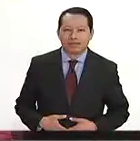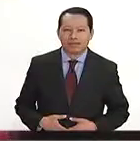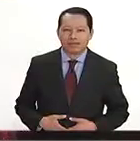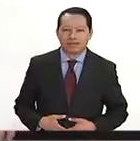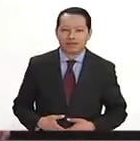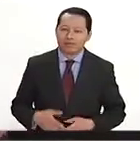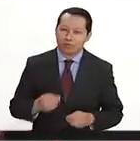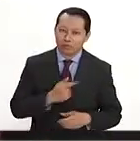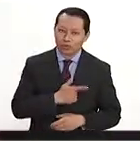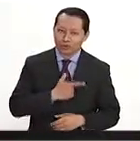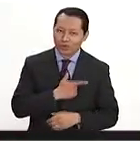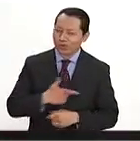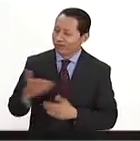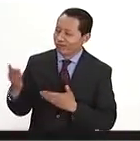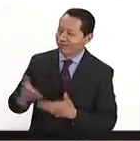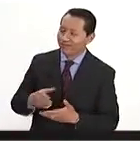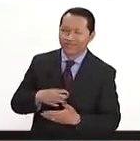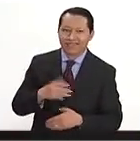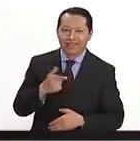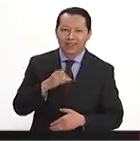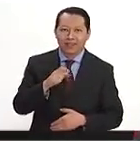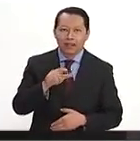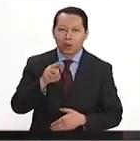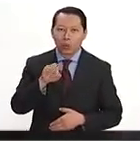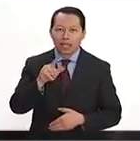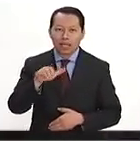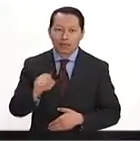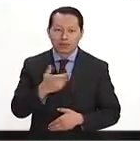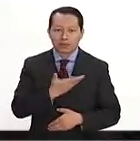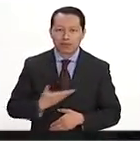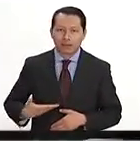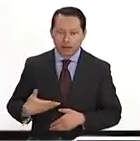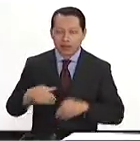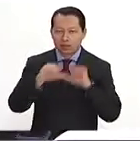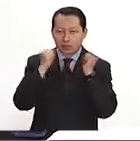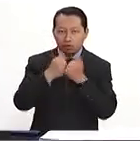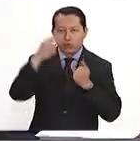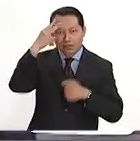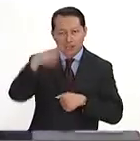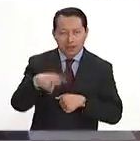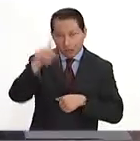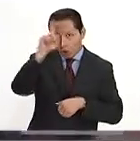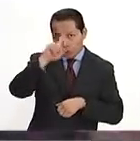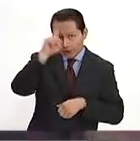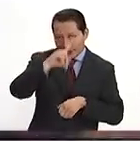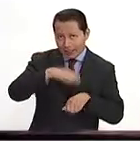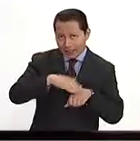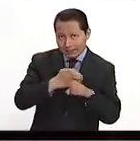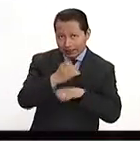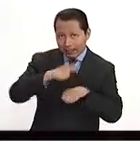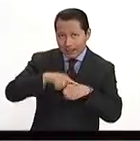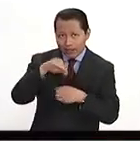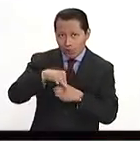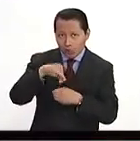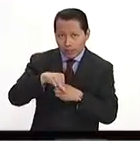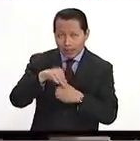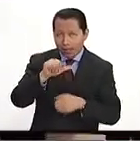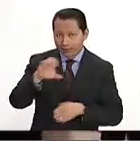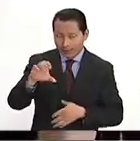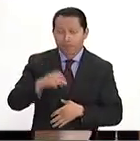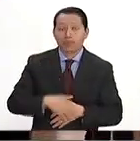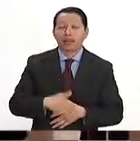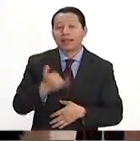Nos da mucho gusto que estén aquí en el Estudio Gabriela Williams, ella es presidenta de la Asociación Mexicana de Consejeras Estatales Electorales AC,